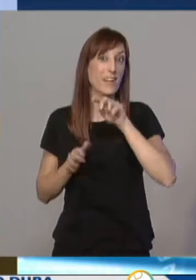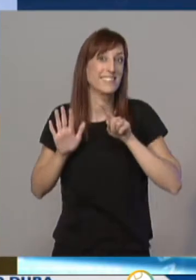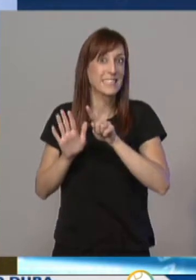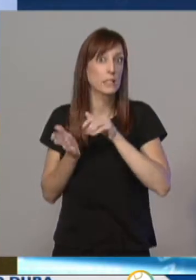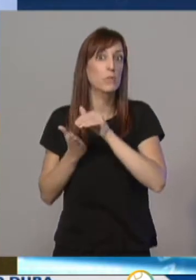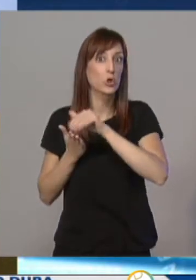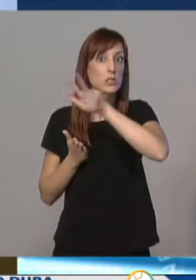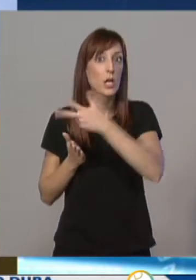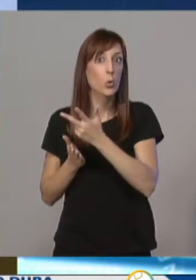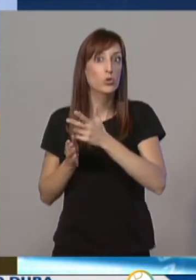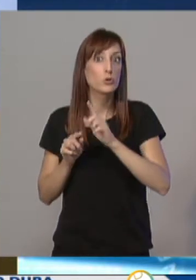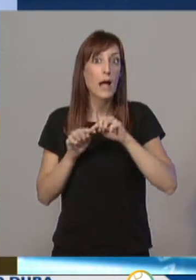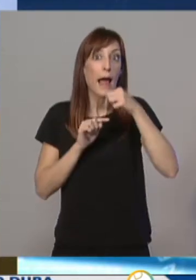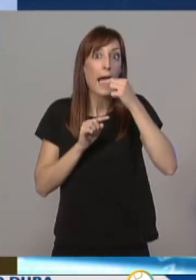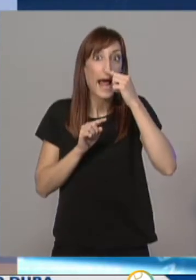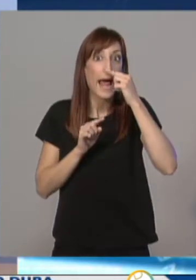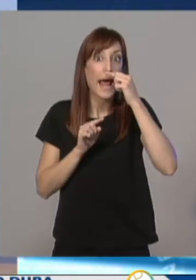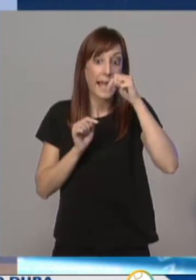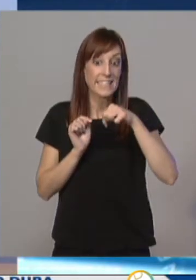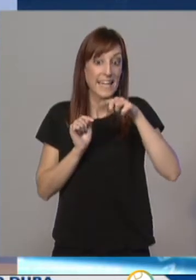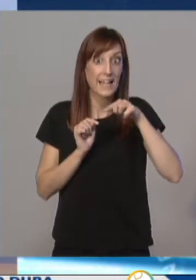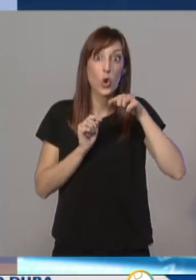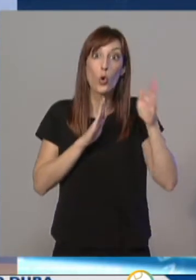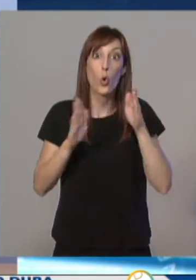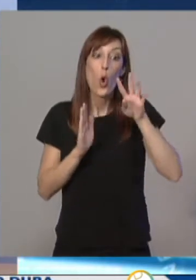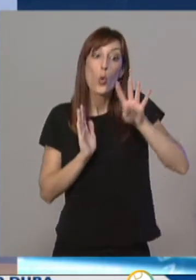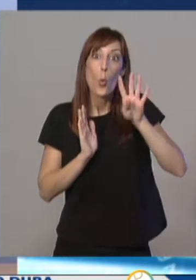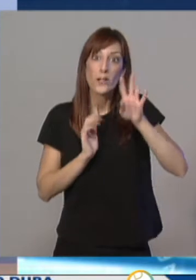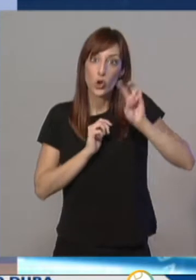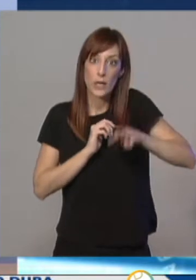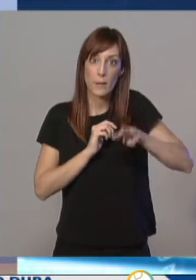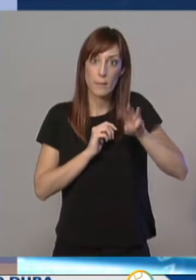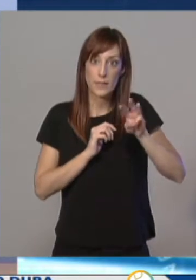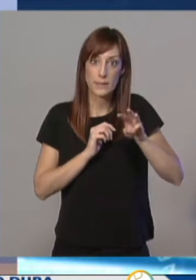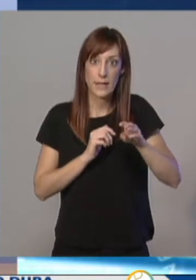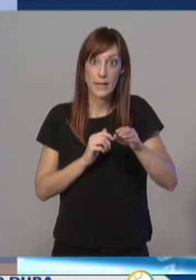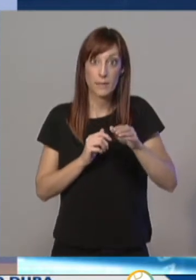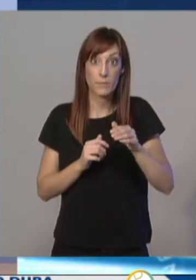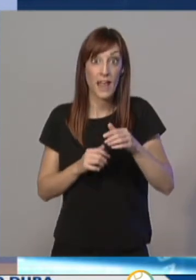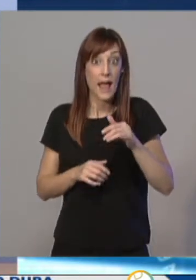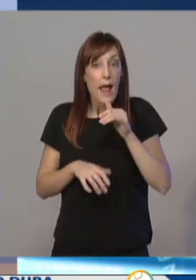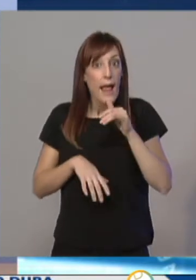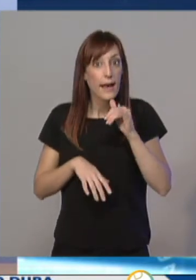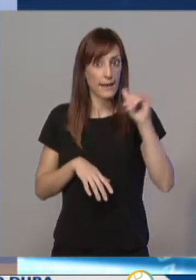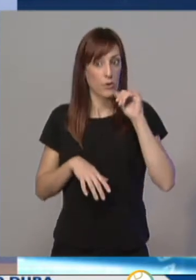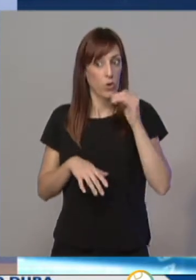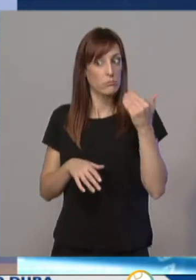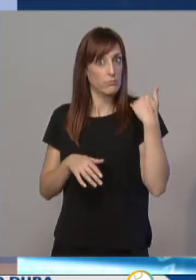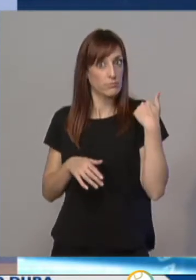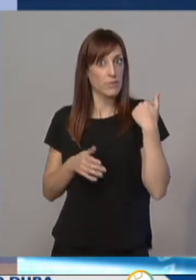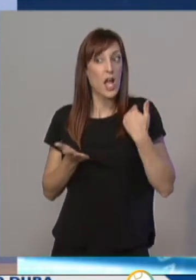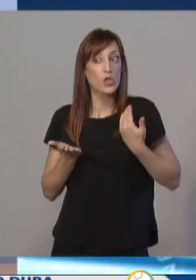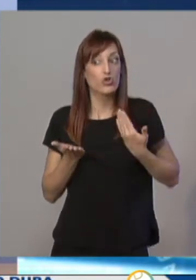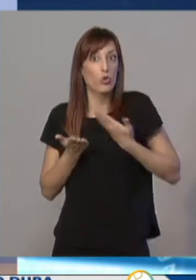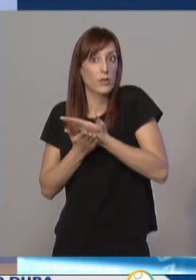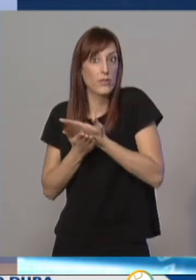el cuarto trimestre de 2019. Esta comunidad autónoma de la Rioja solicitó la adhesión al compartimento de